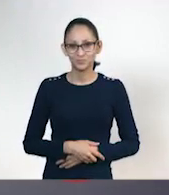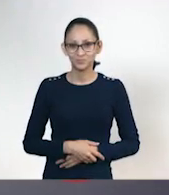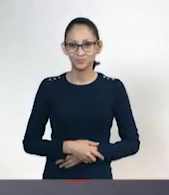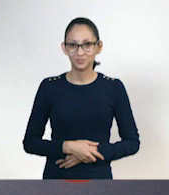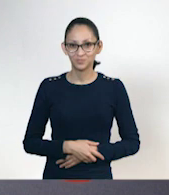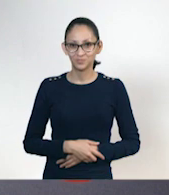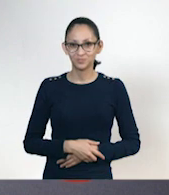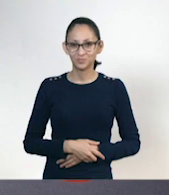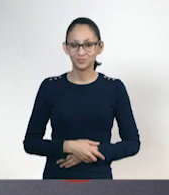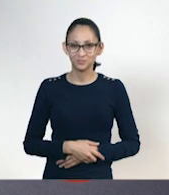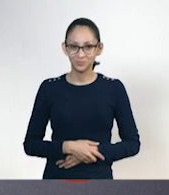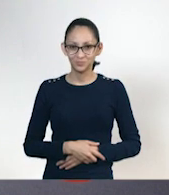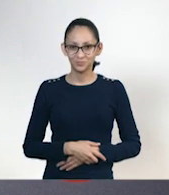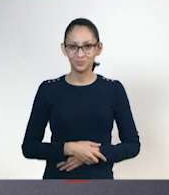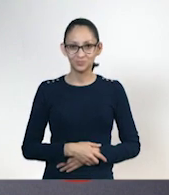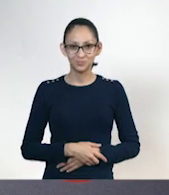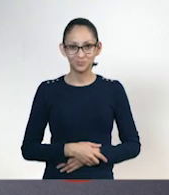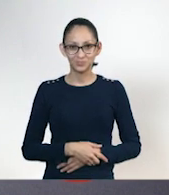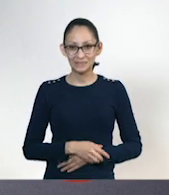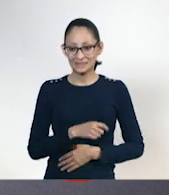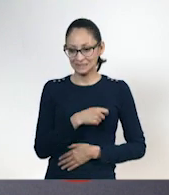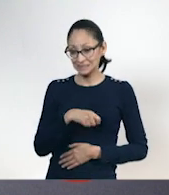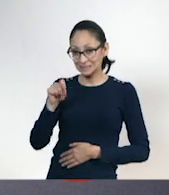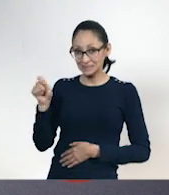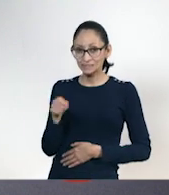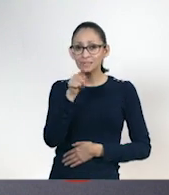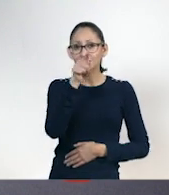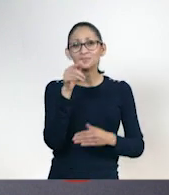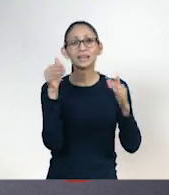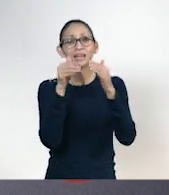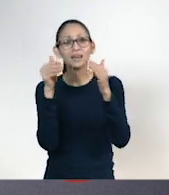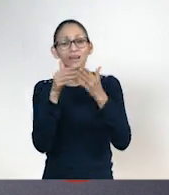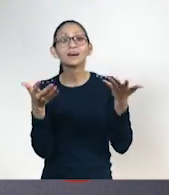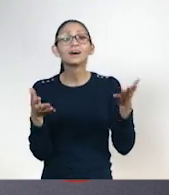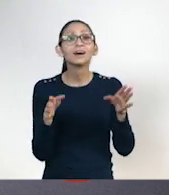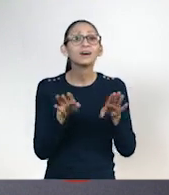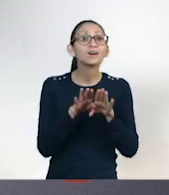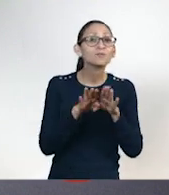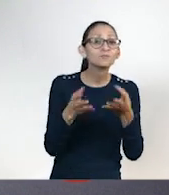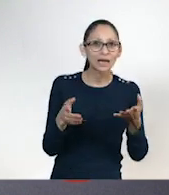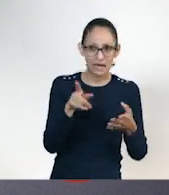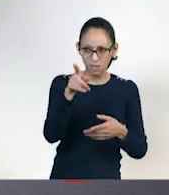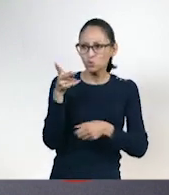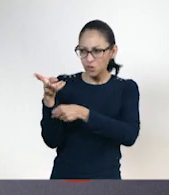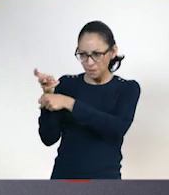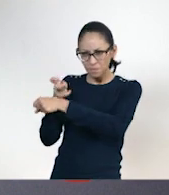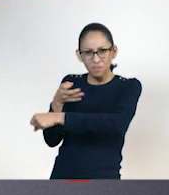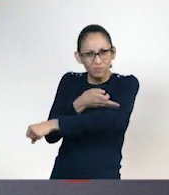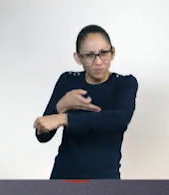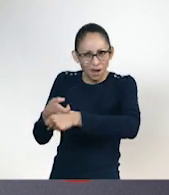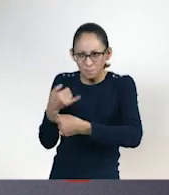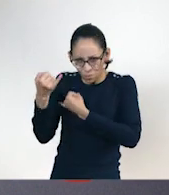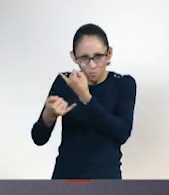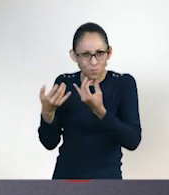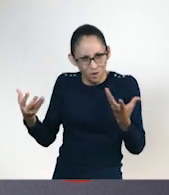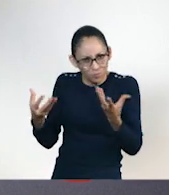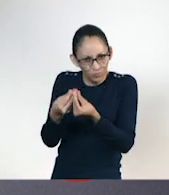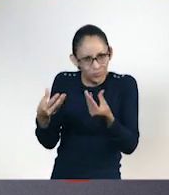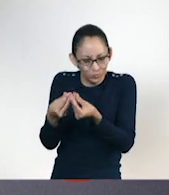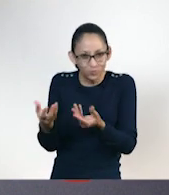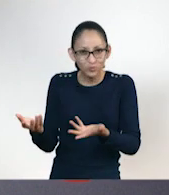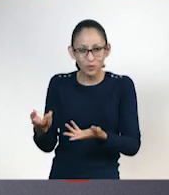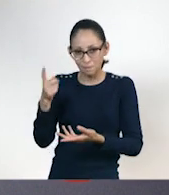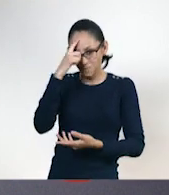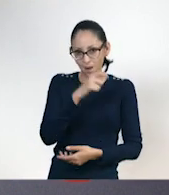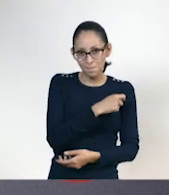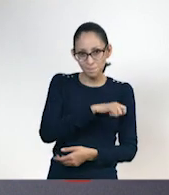Égale. Égale. Y ustedes, chicos en casa, activen a su familia. Inviten a sus familiares a jugar con ustedes al